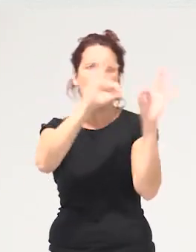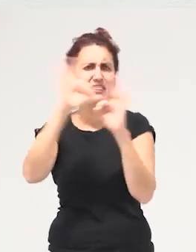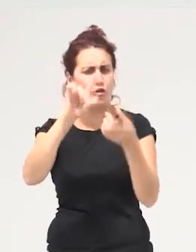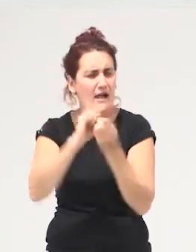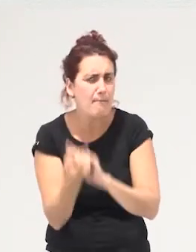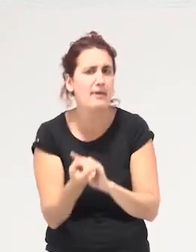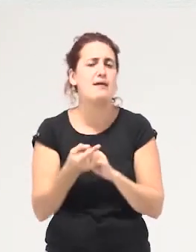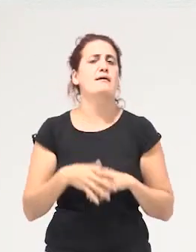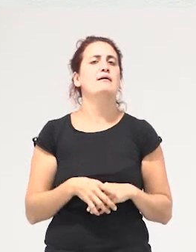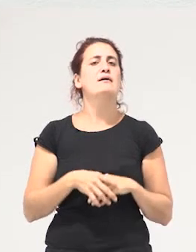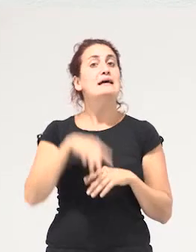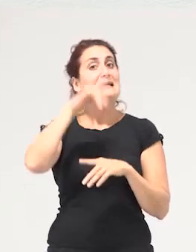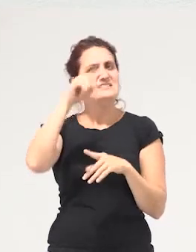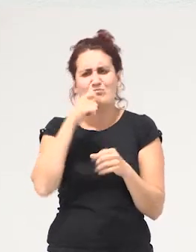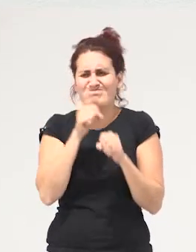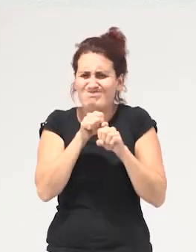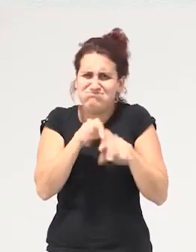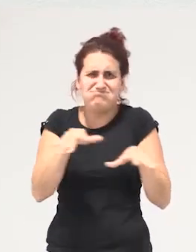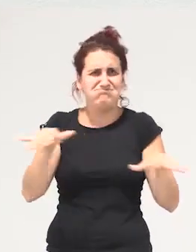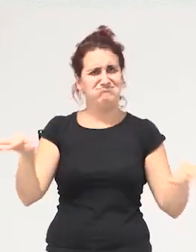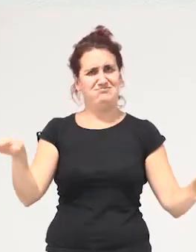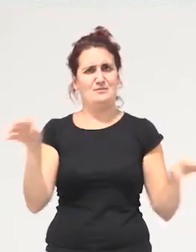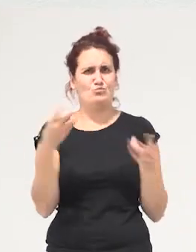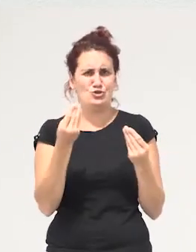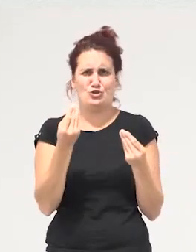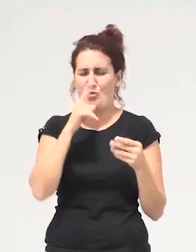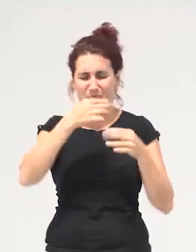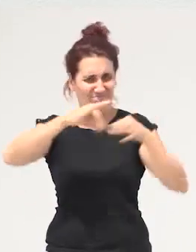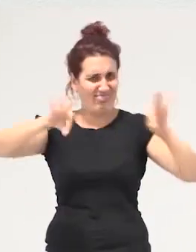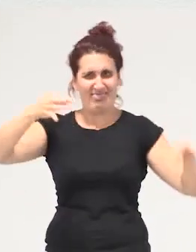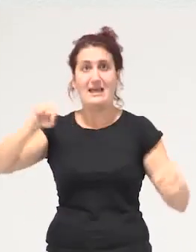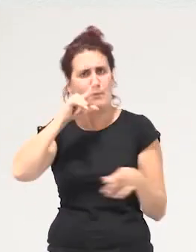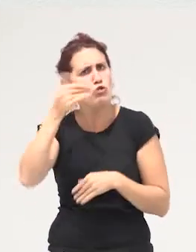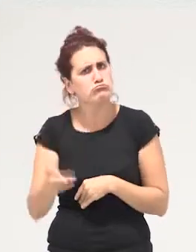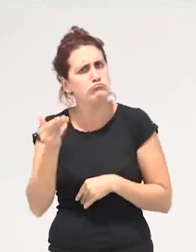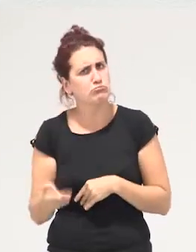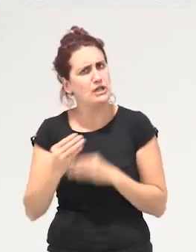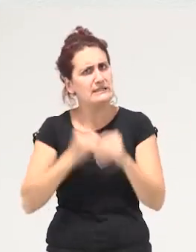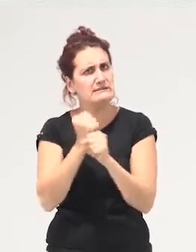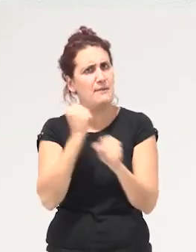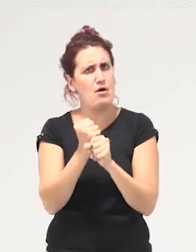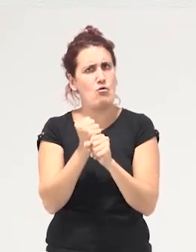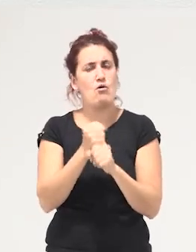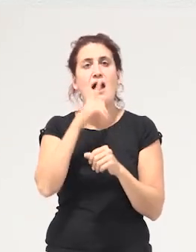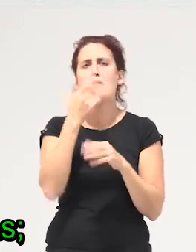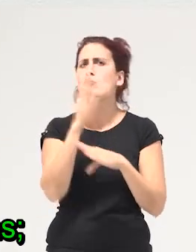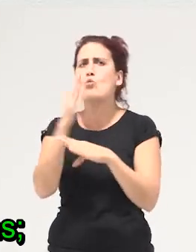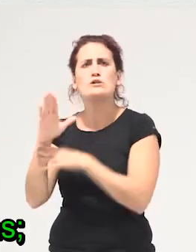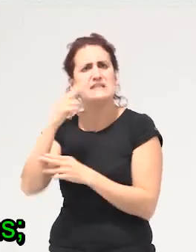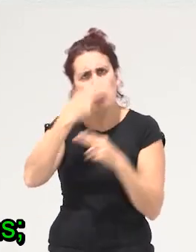hay está muy desgranado se está haciendo un trabajo súper importante hay algunas propuestas de política